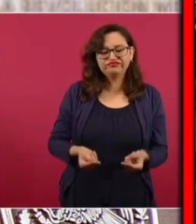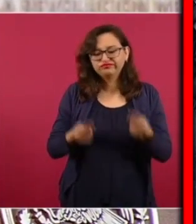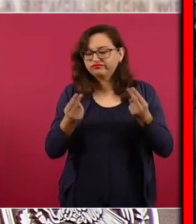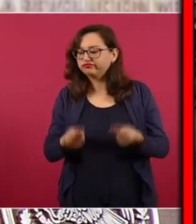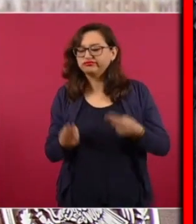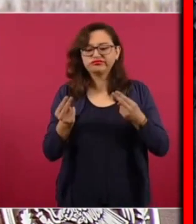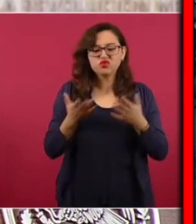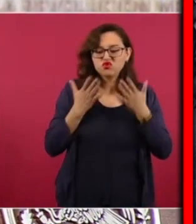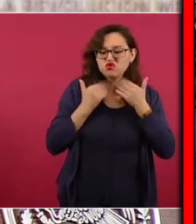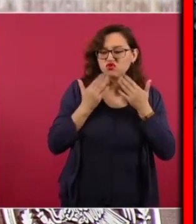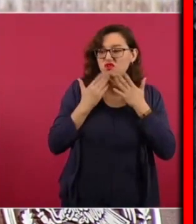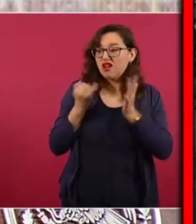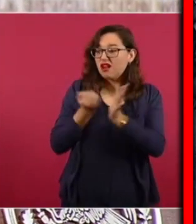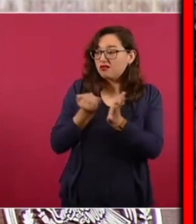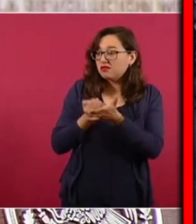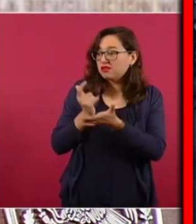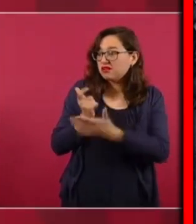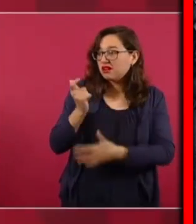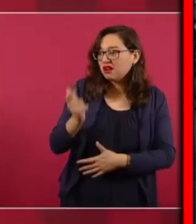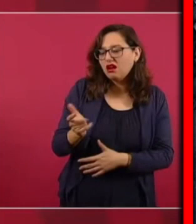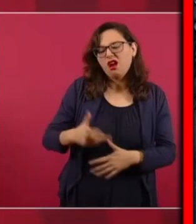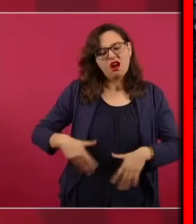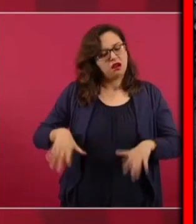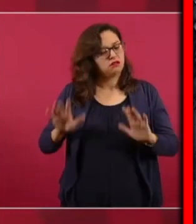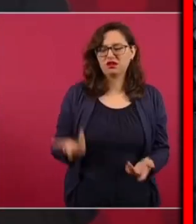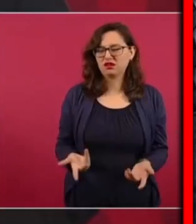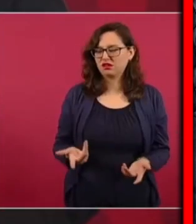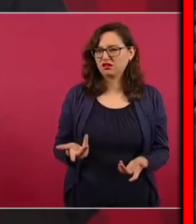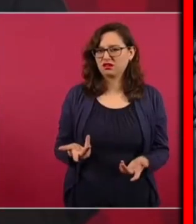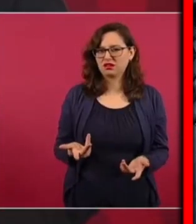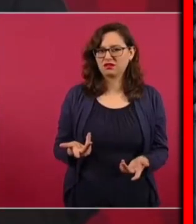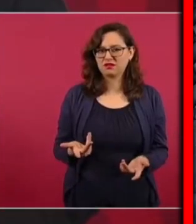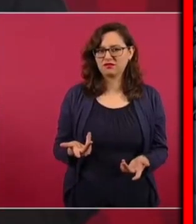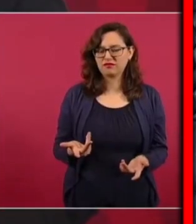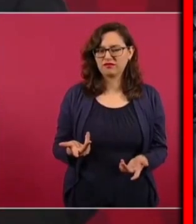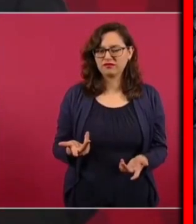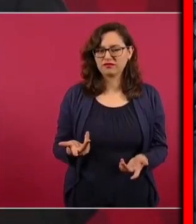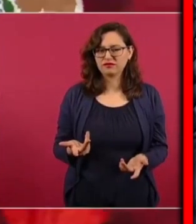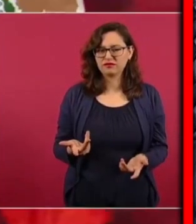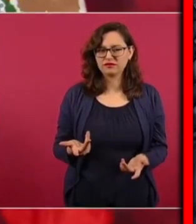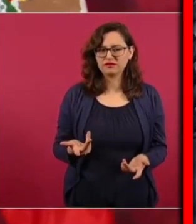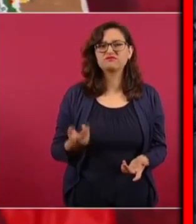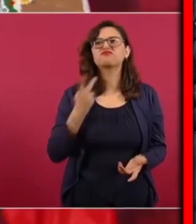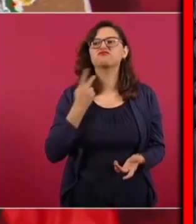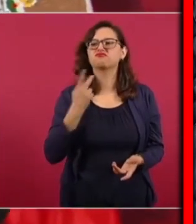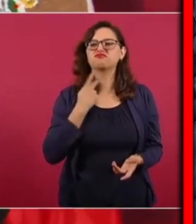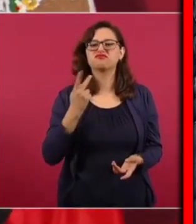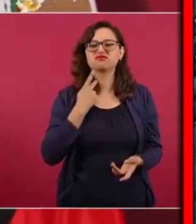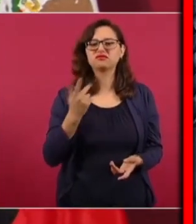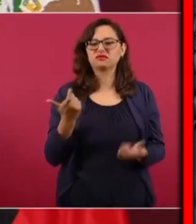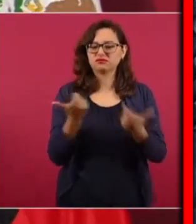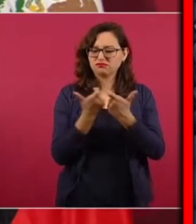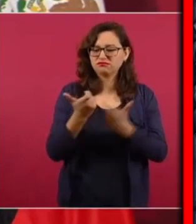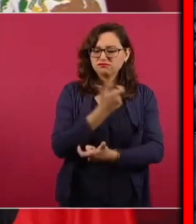las están regresando entonces bueno amigos si les gustó esta este video no olvides